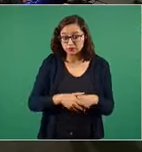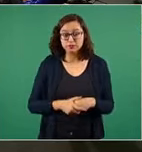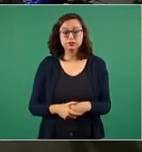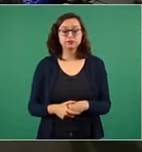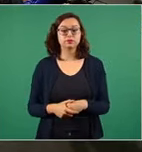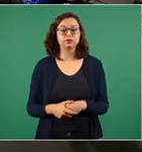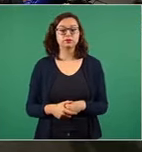De acuerdo.